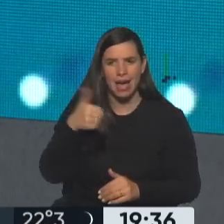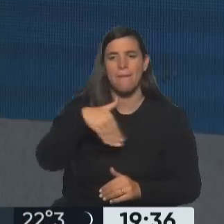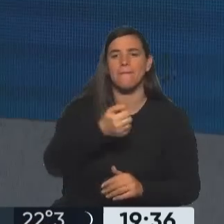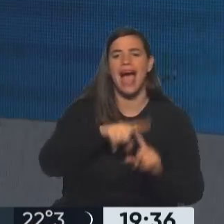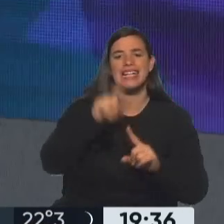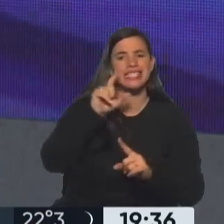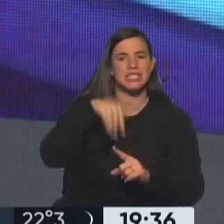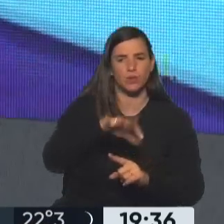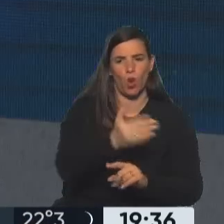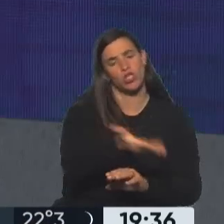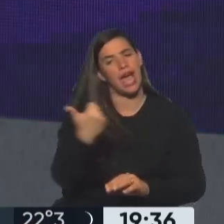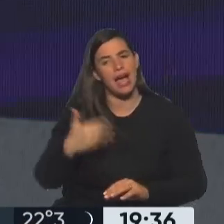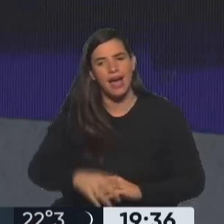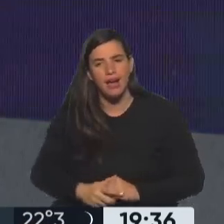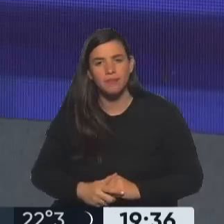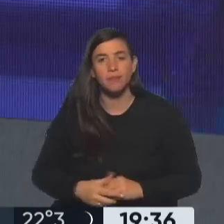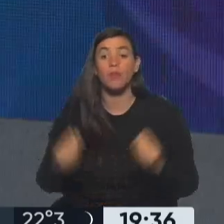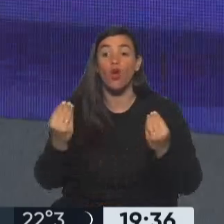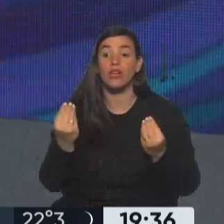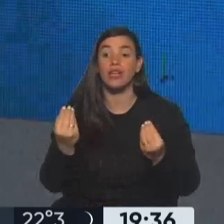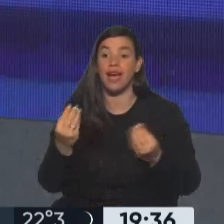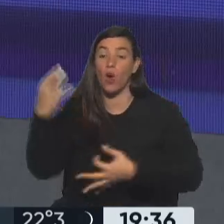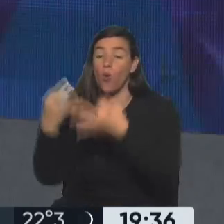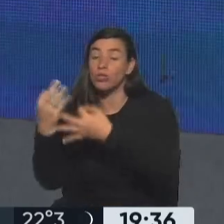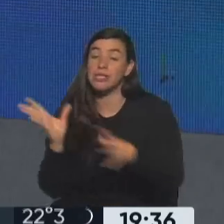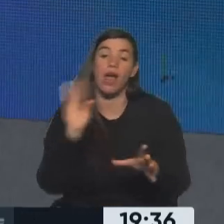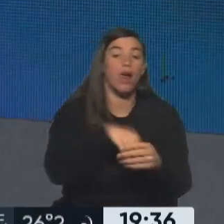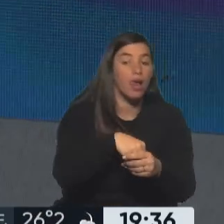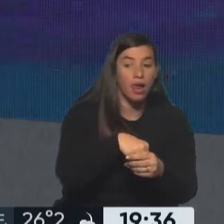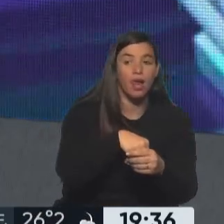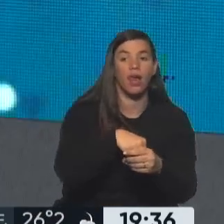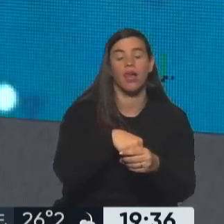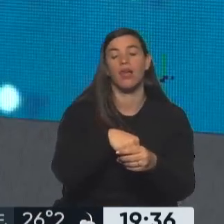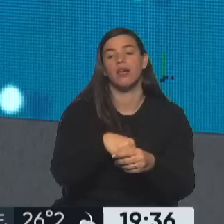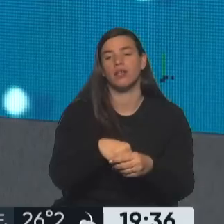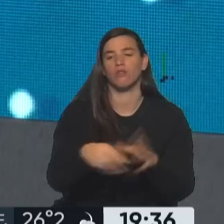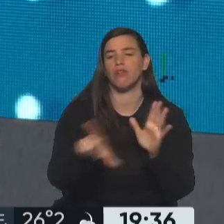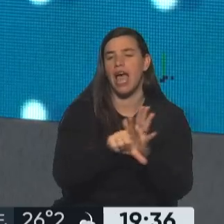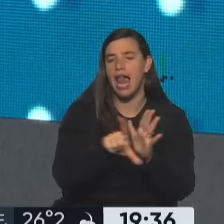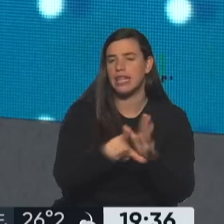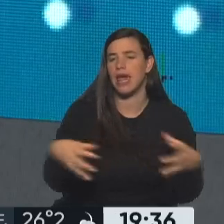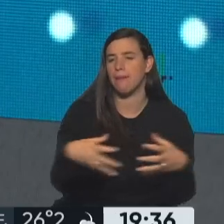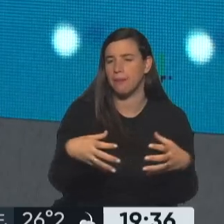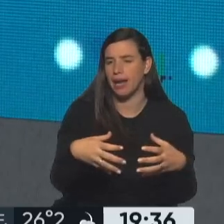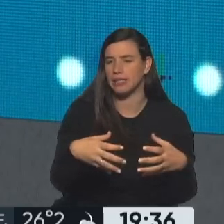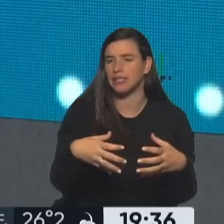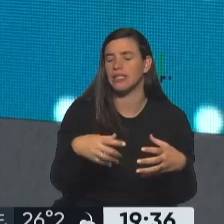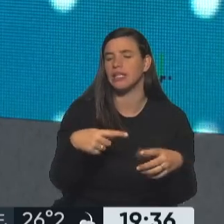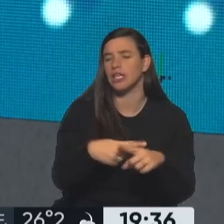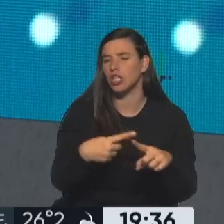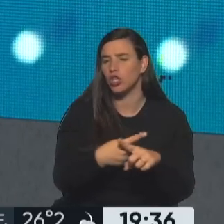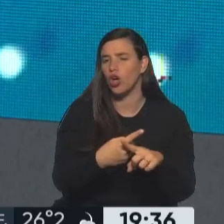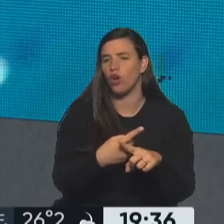otro campo de juego. Y porque se mete después también con la legalidad del partido, con los avales, entorpece el